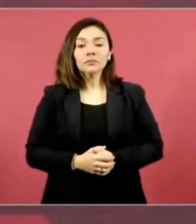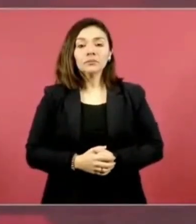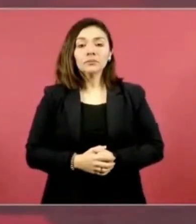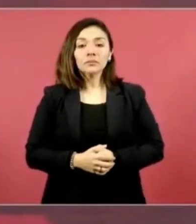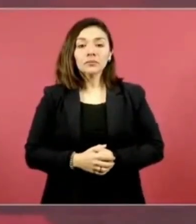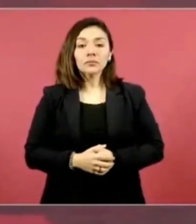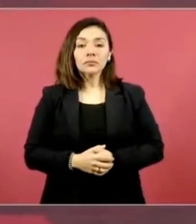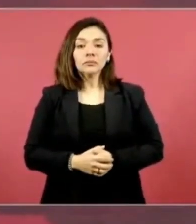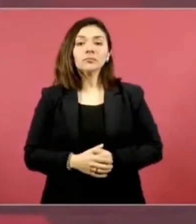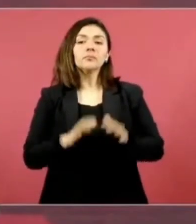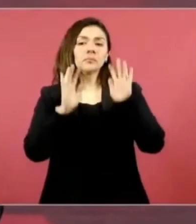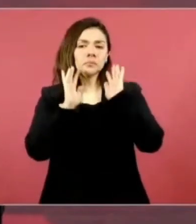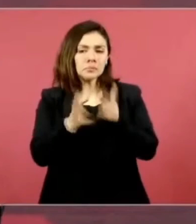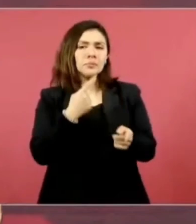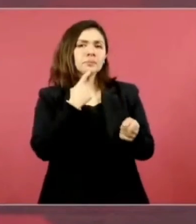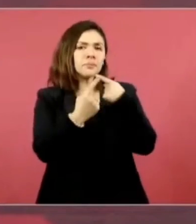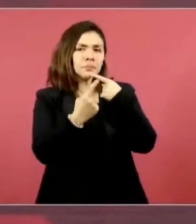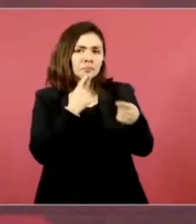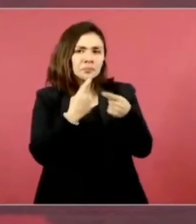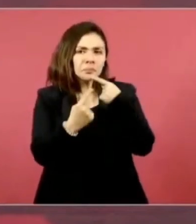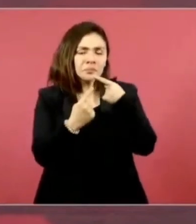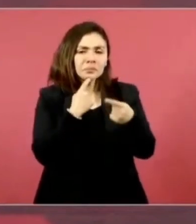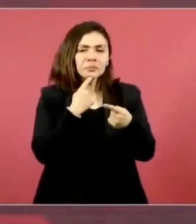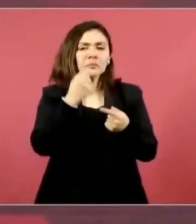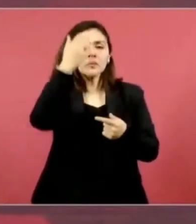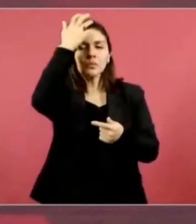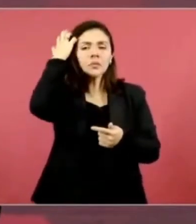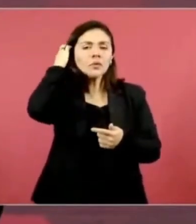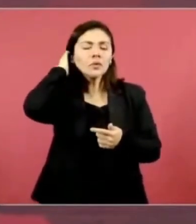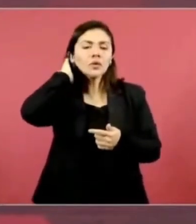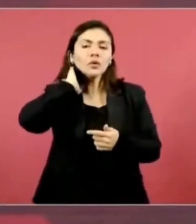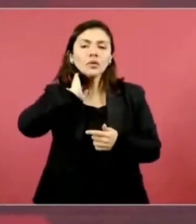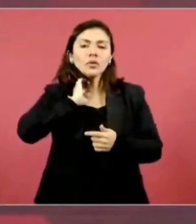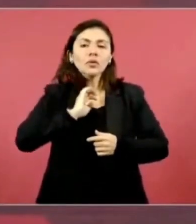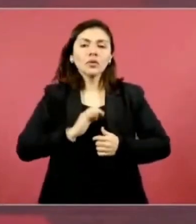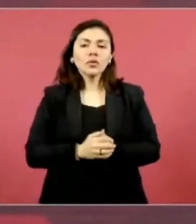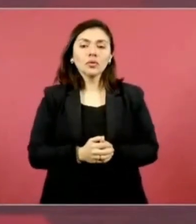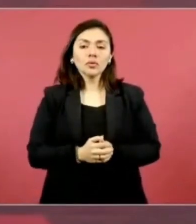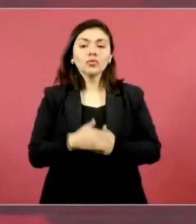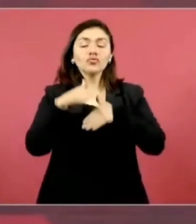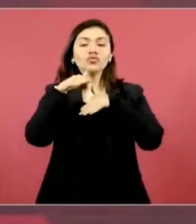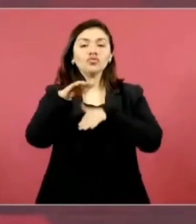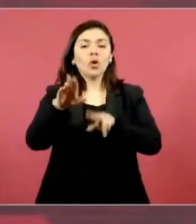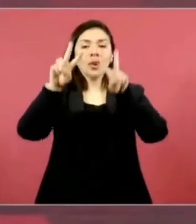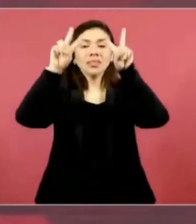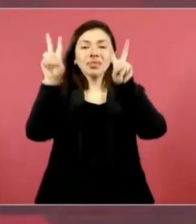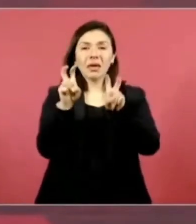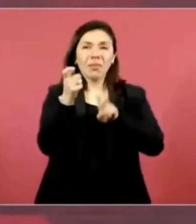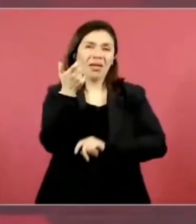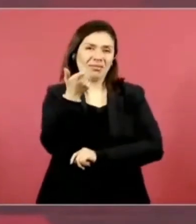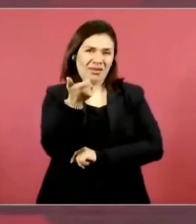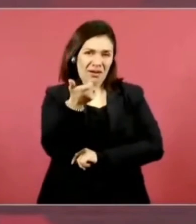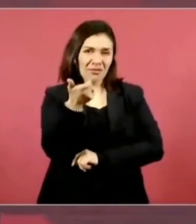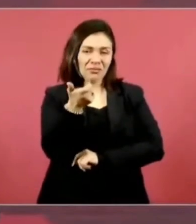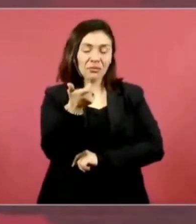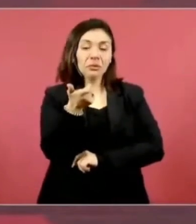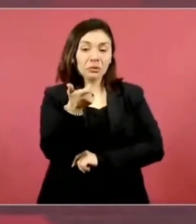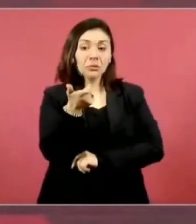Hablamos del tema económico,